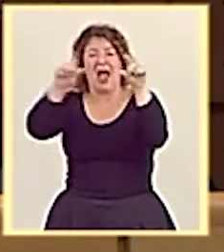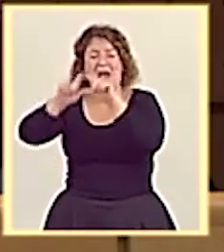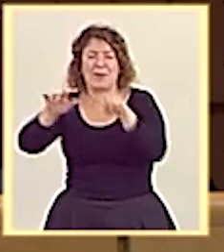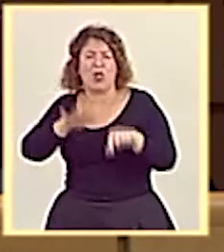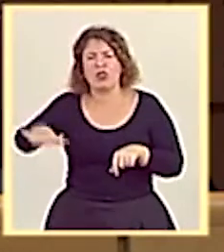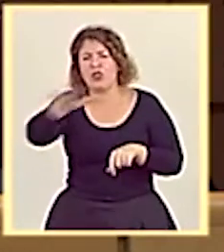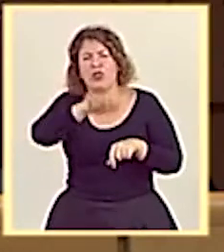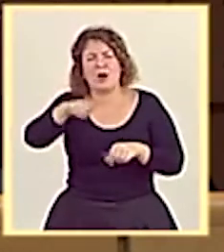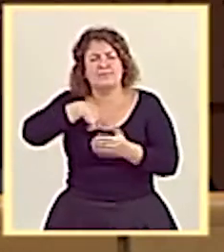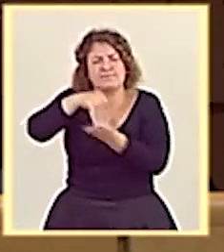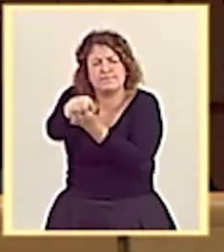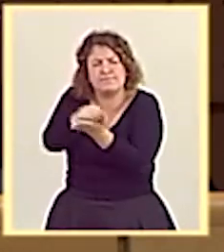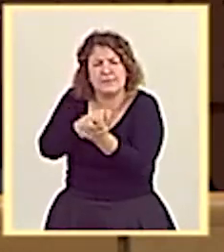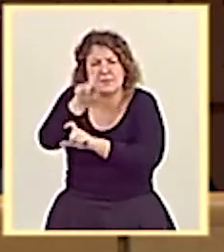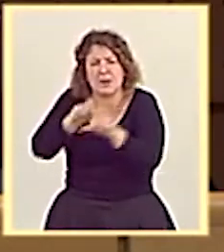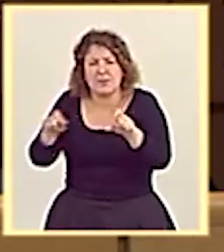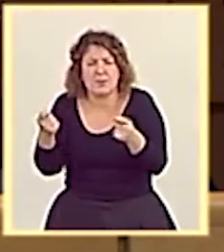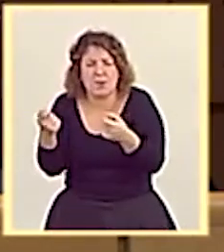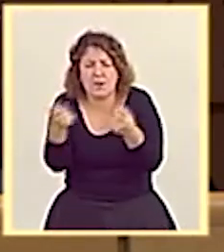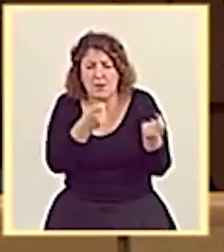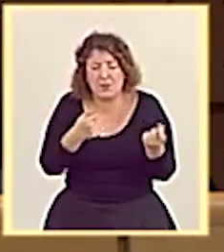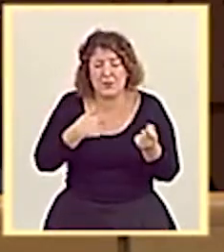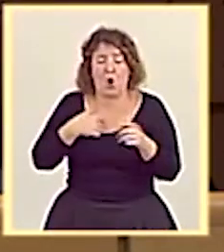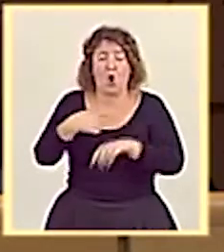zonas muy despobladas por la Comisión Europea.